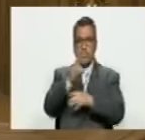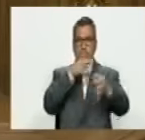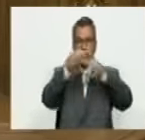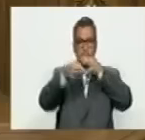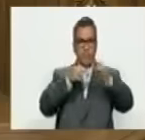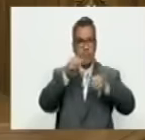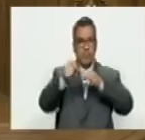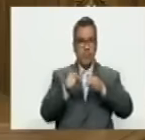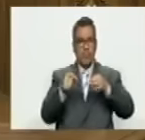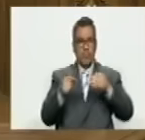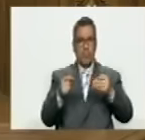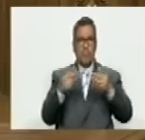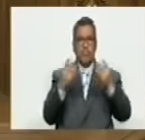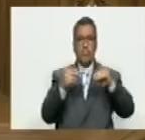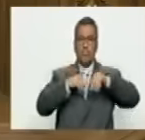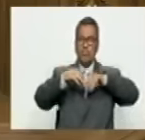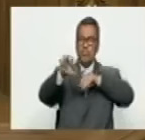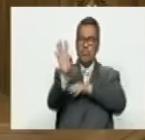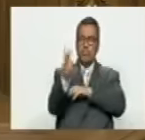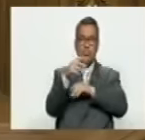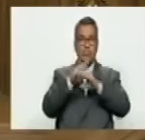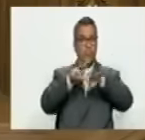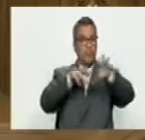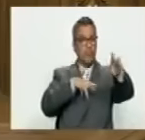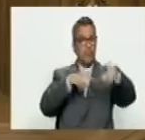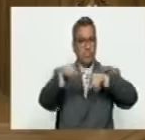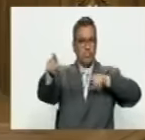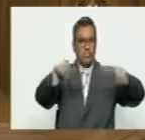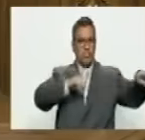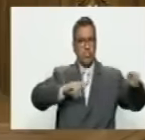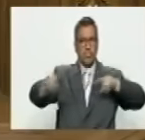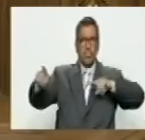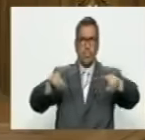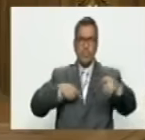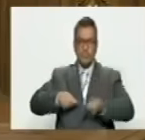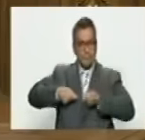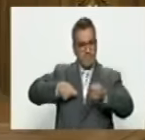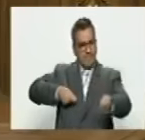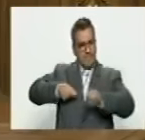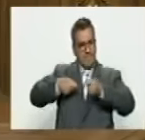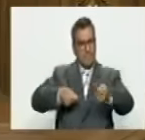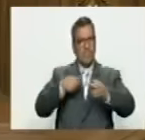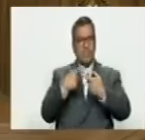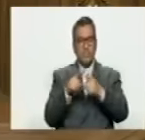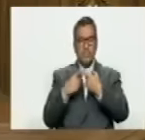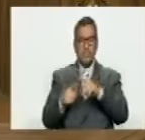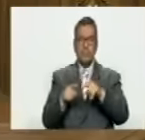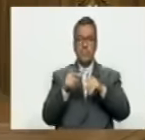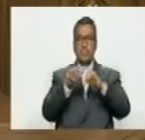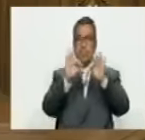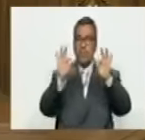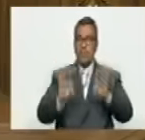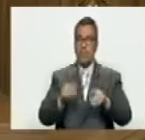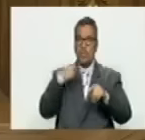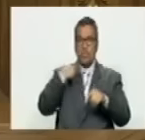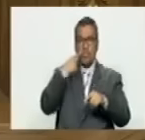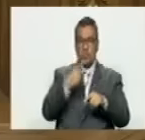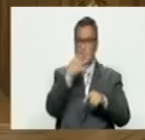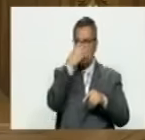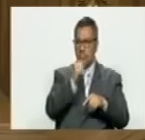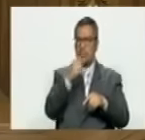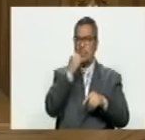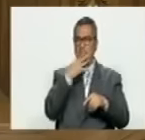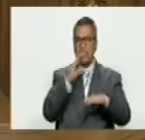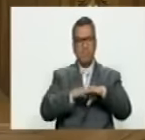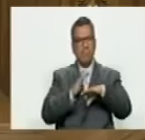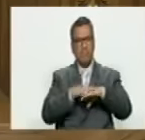esto es como si fuera un gran pulpo un gran pulpo con muchos testáculos que nos ataca de distintas maneras pero uno no entiende bien que está